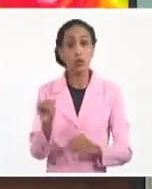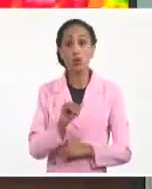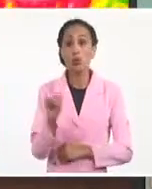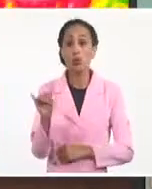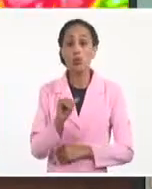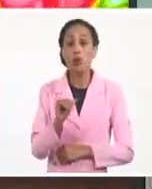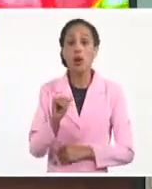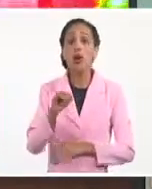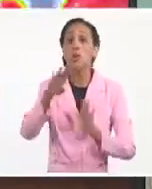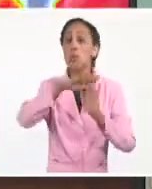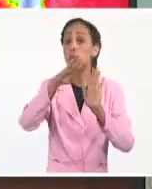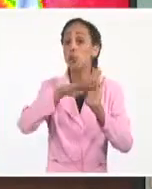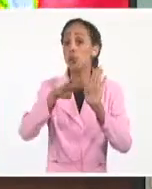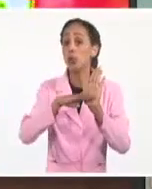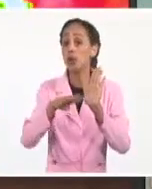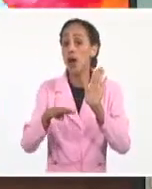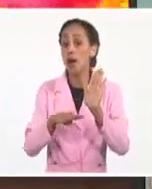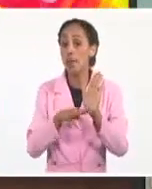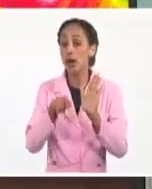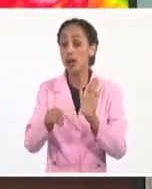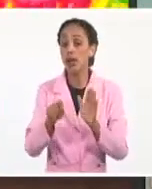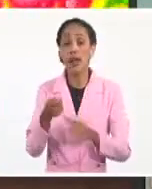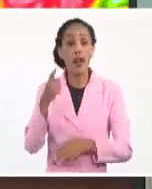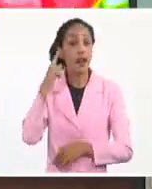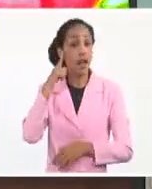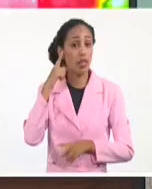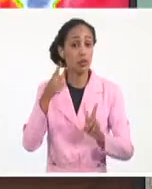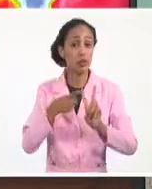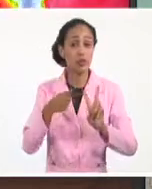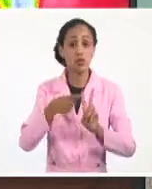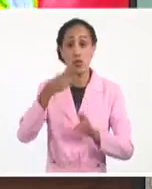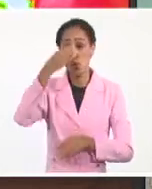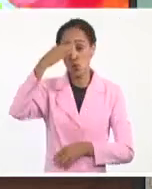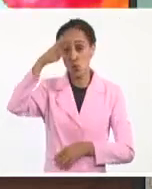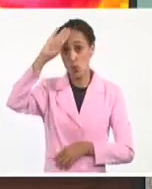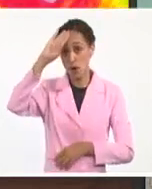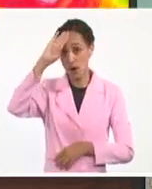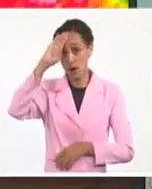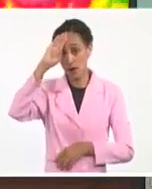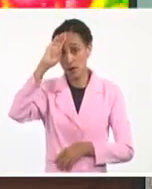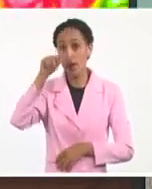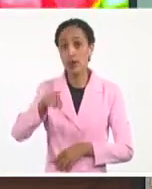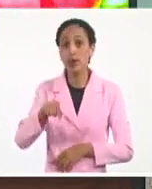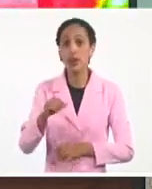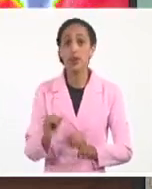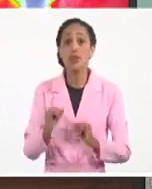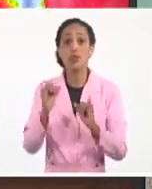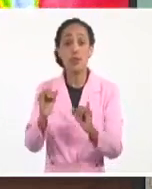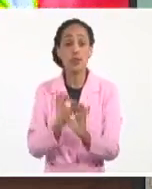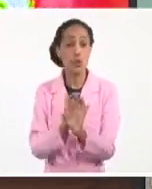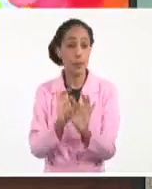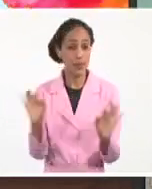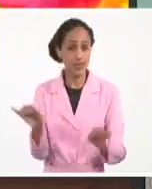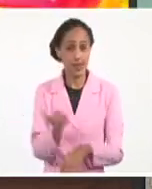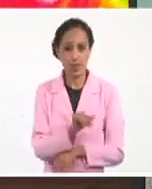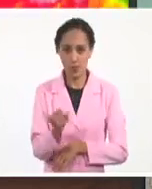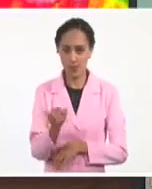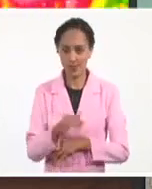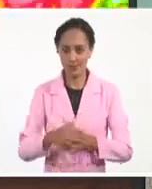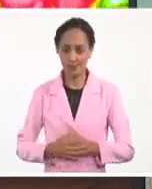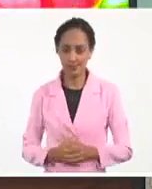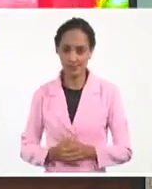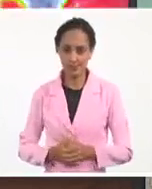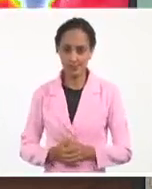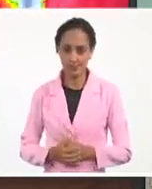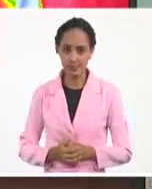la programación de la radio y la televisión cubana, en programación especial para estos casos. Así que, la